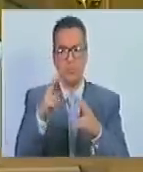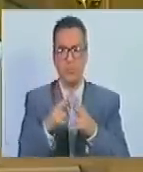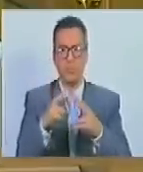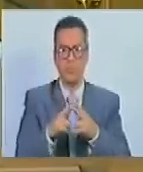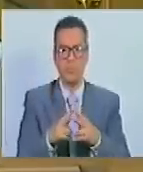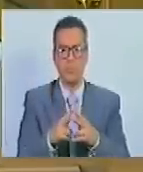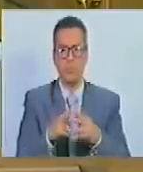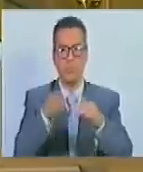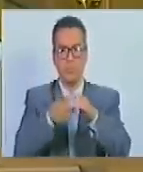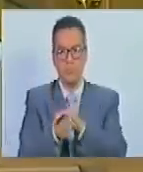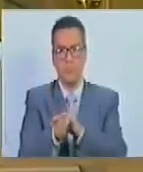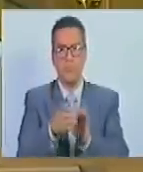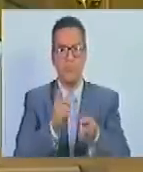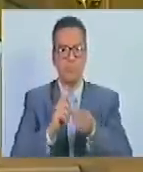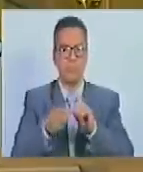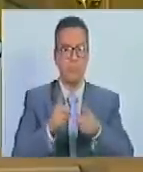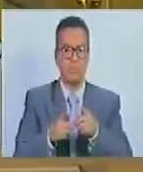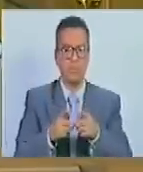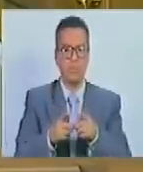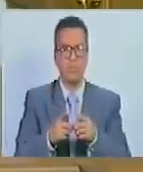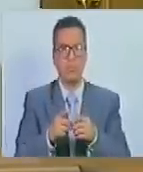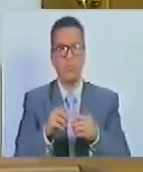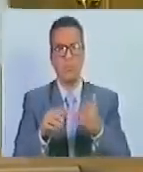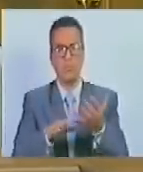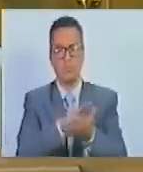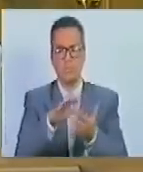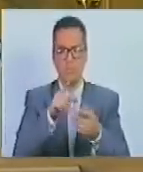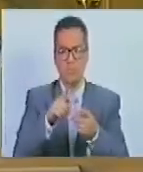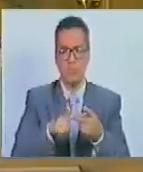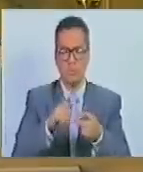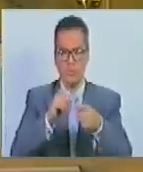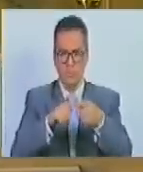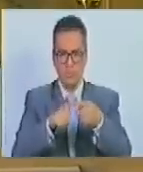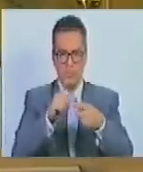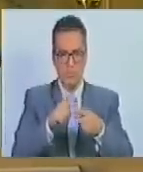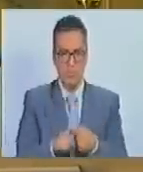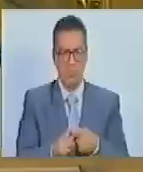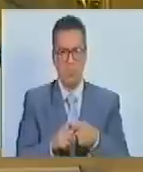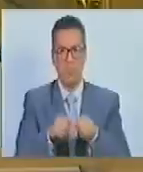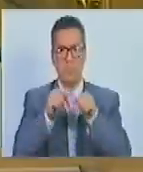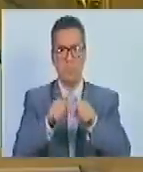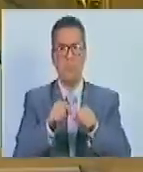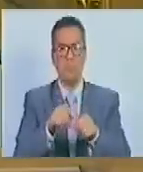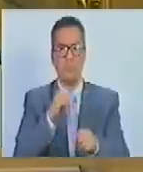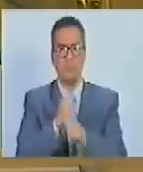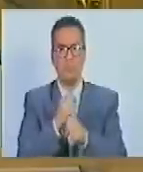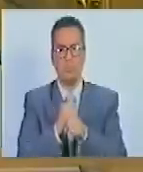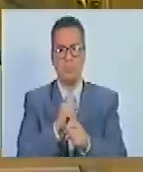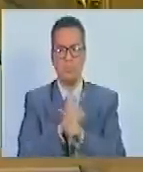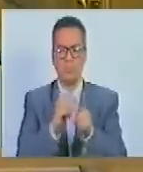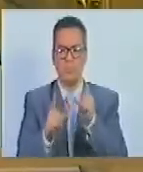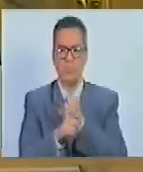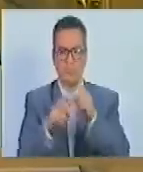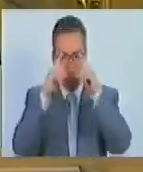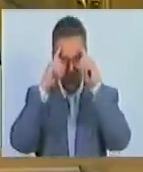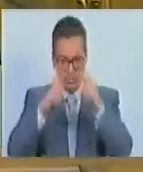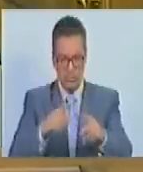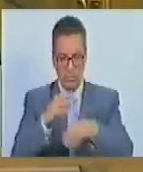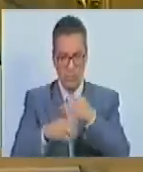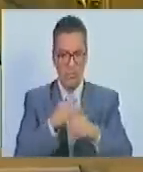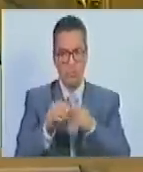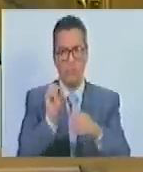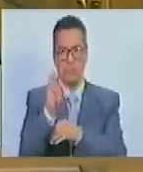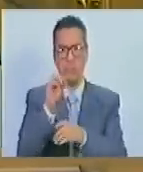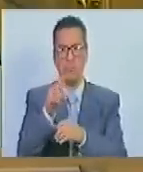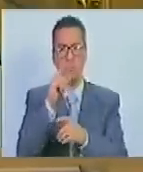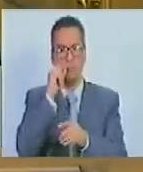incursos en alguna de las causales siguientes. Uno. Actuar de forma contraria a las decisiones tomadas por la